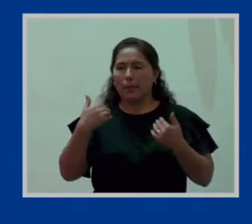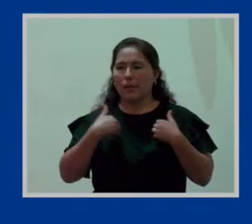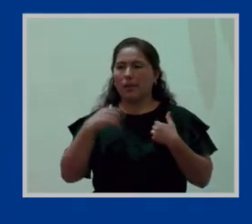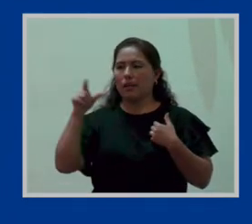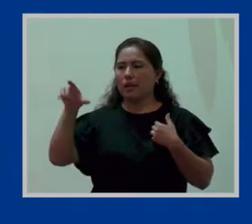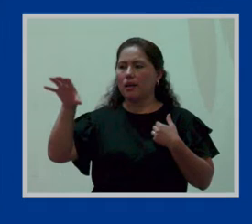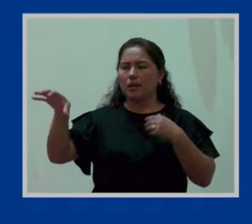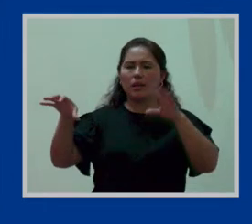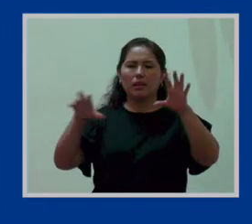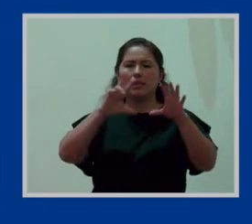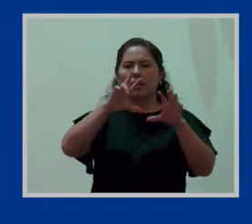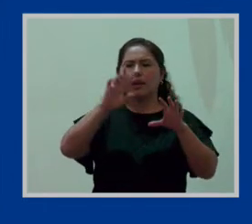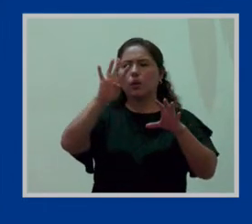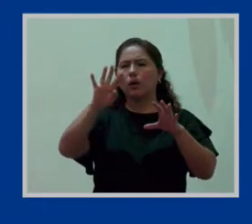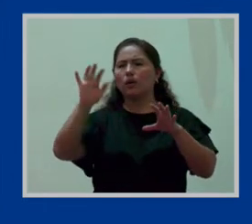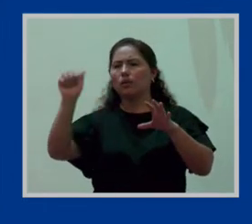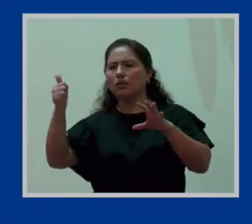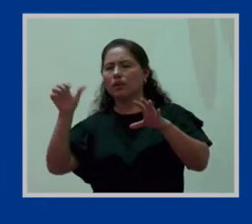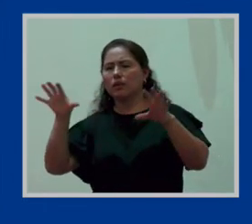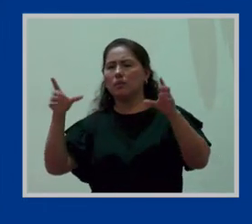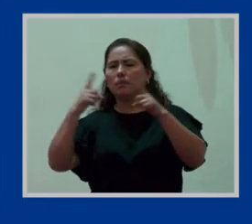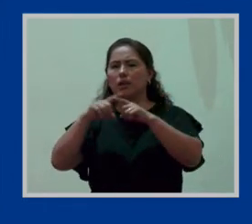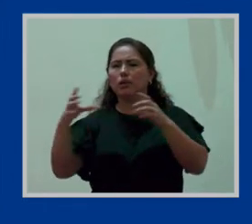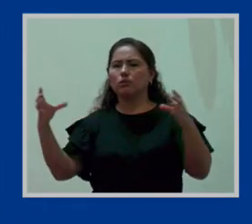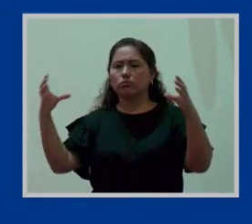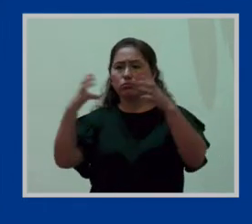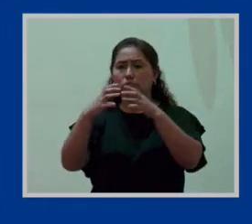cuatro en fin pero la sumatoria hace 20